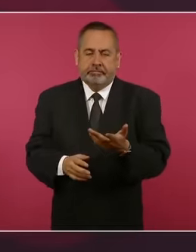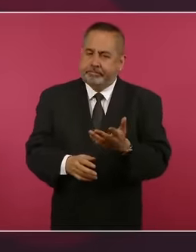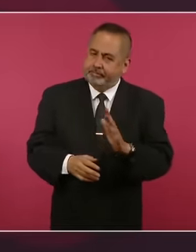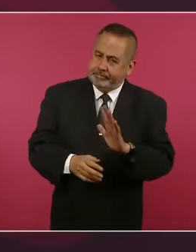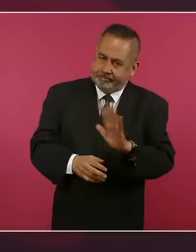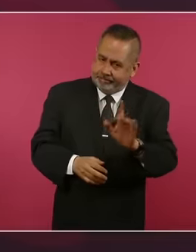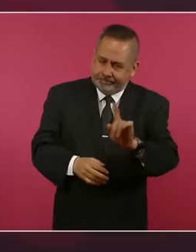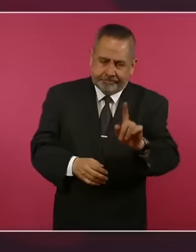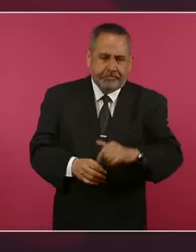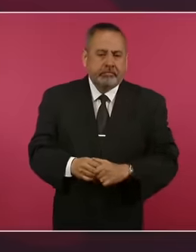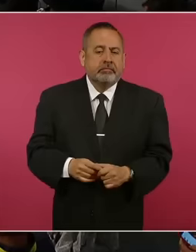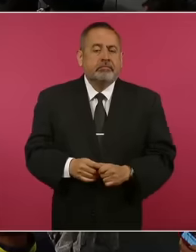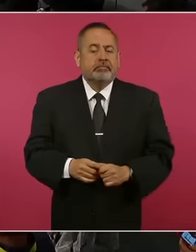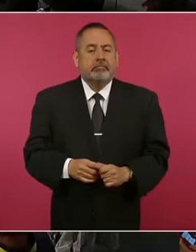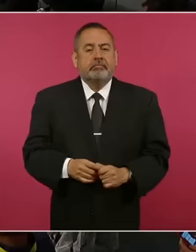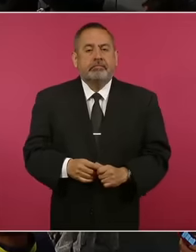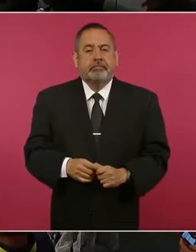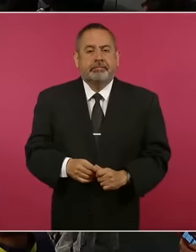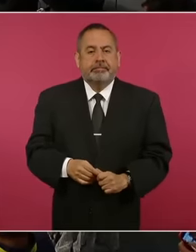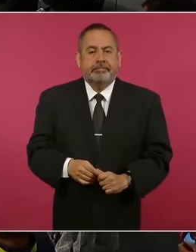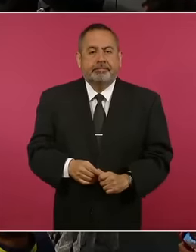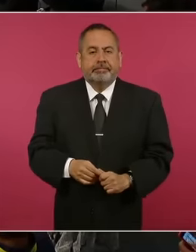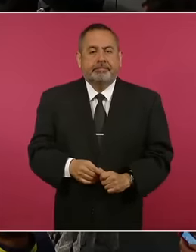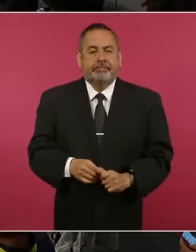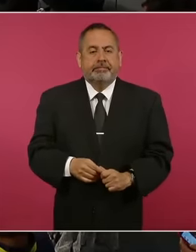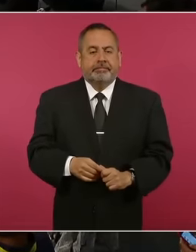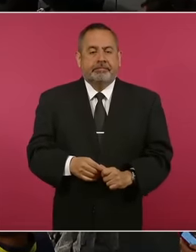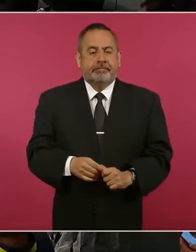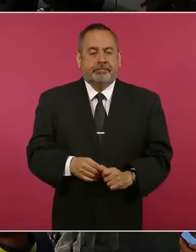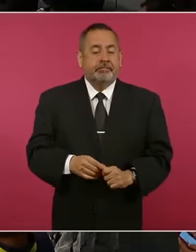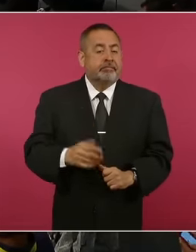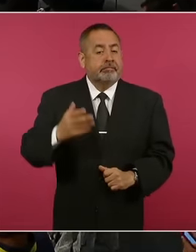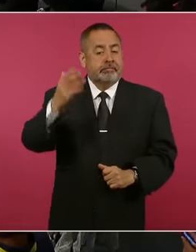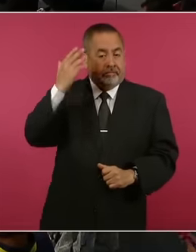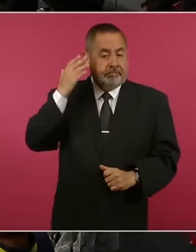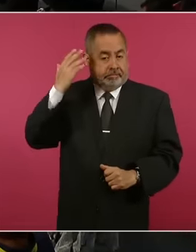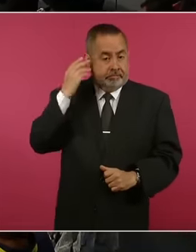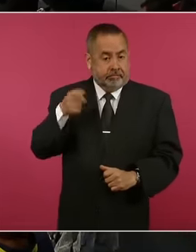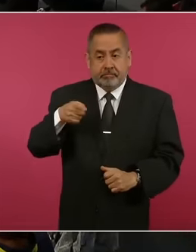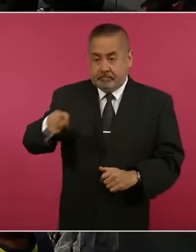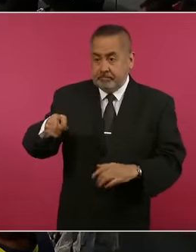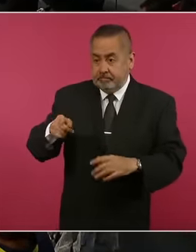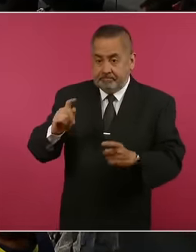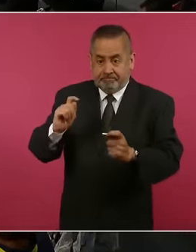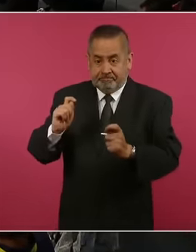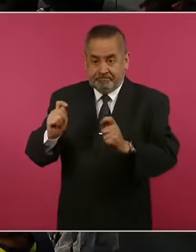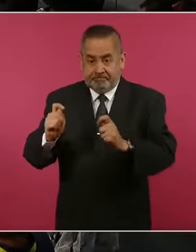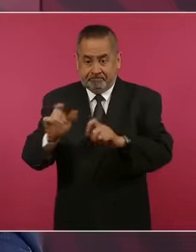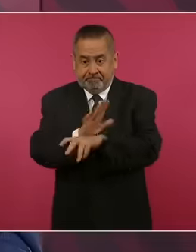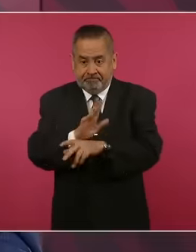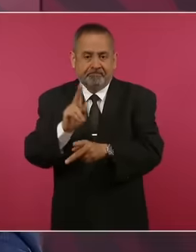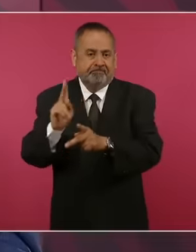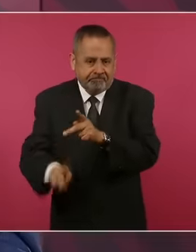detenía la posibilidad de una transformación de esa forma.